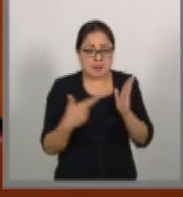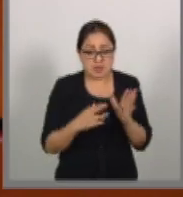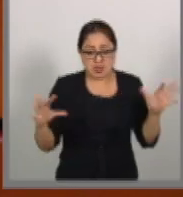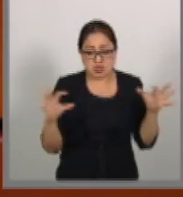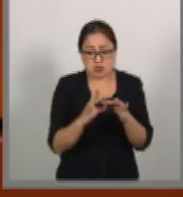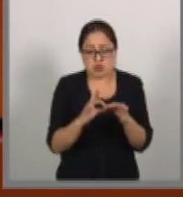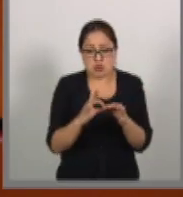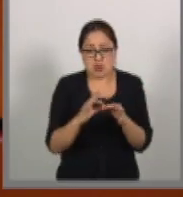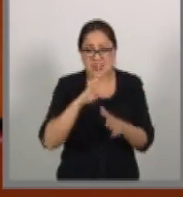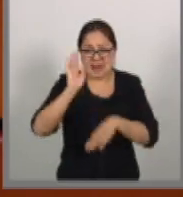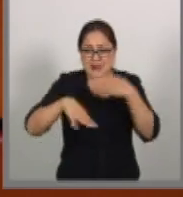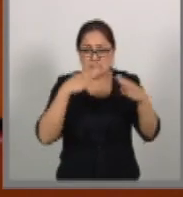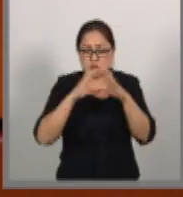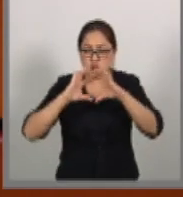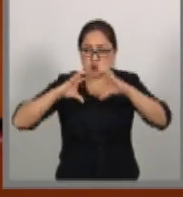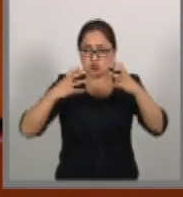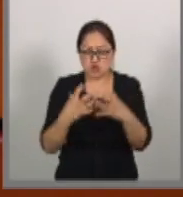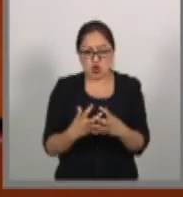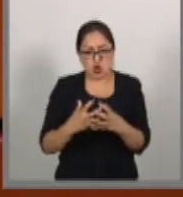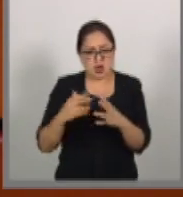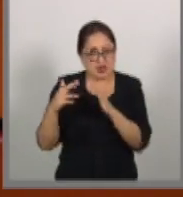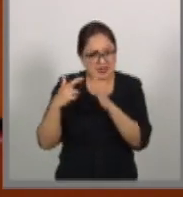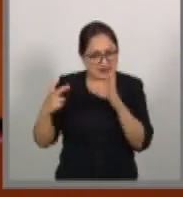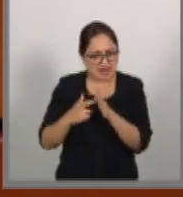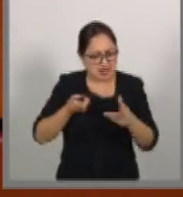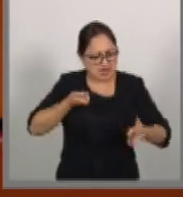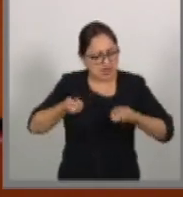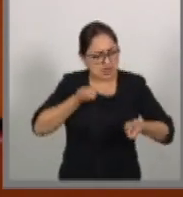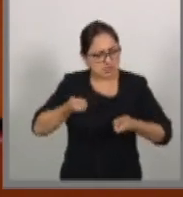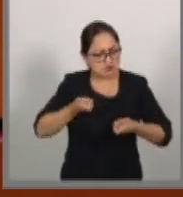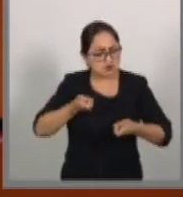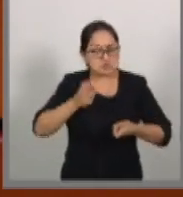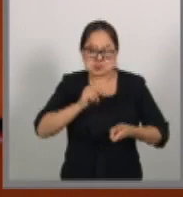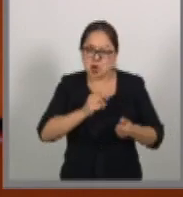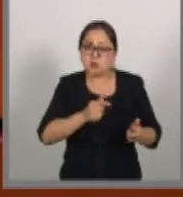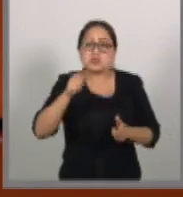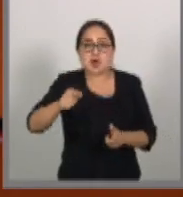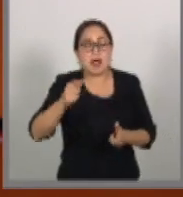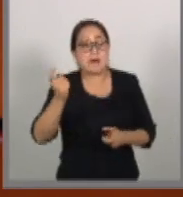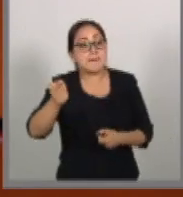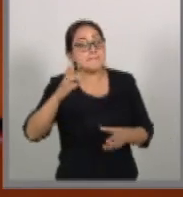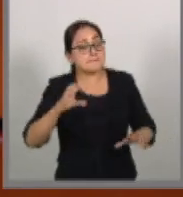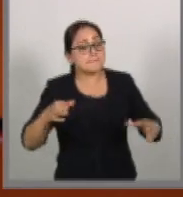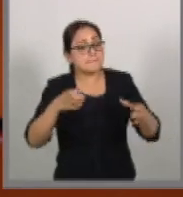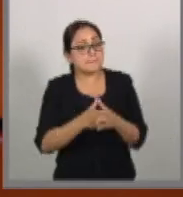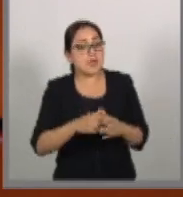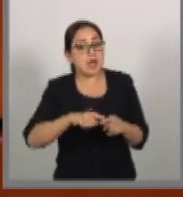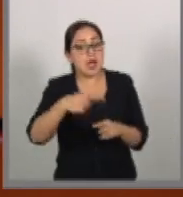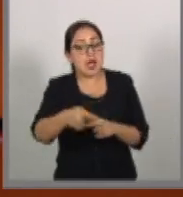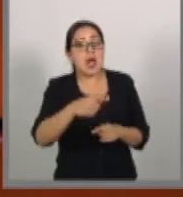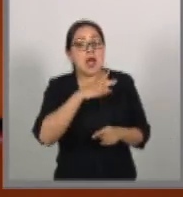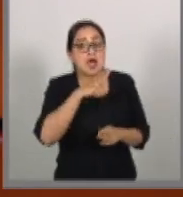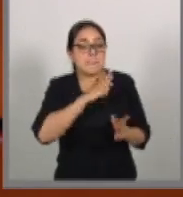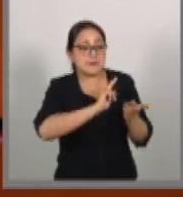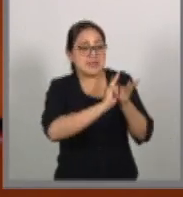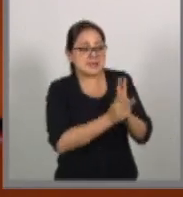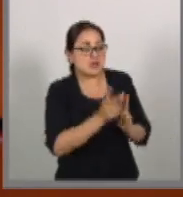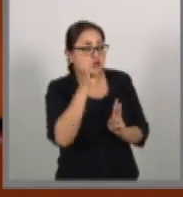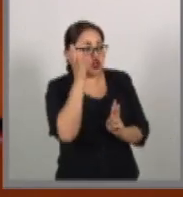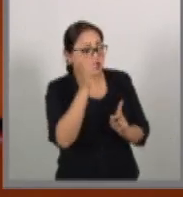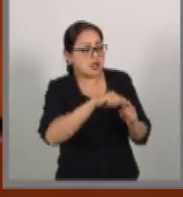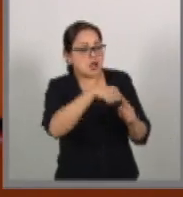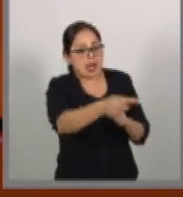global, era mantener la hegemonía de los Estados Unidos haciendo en el patio de enfrente de China un